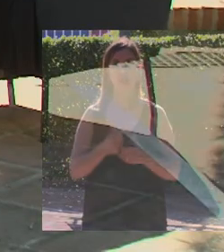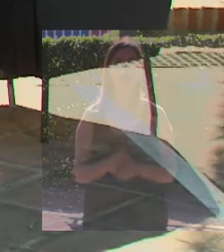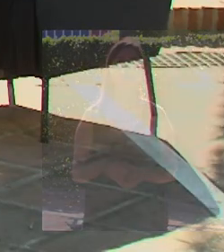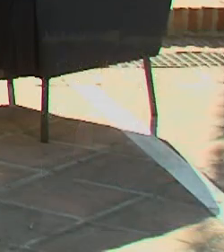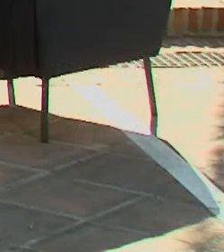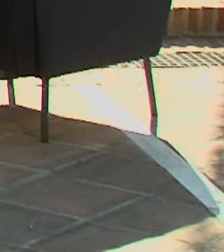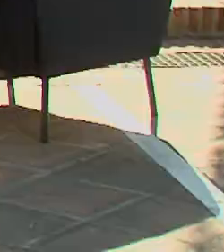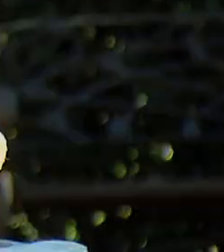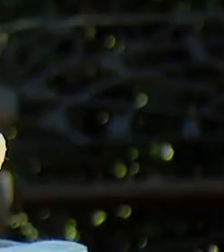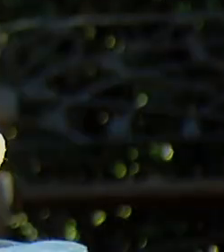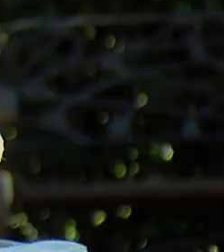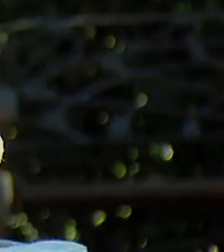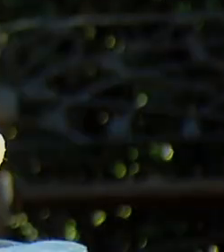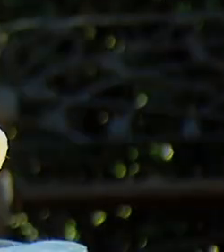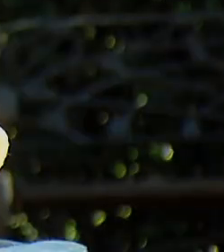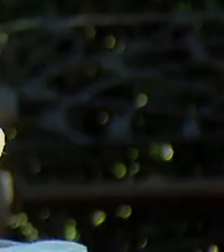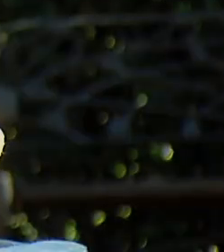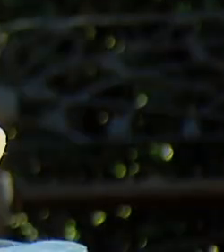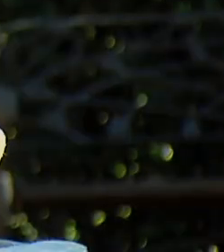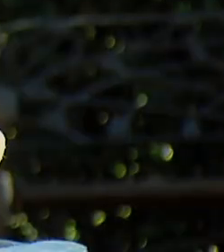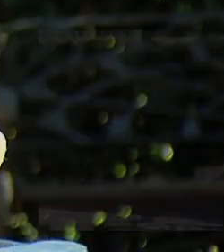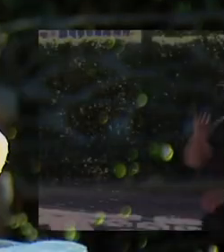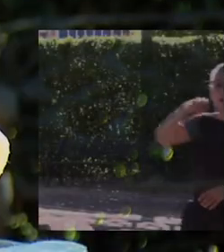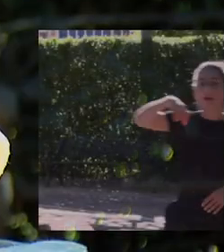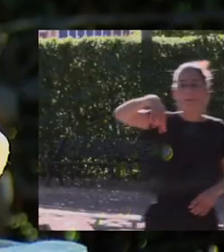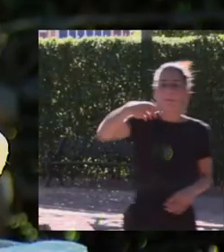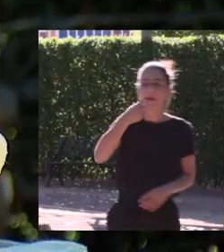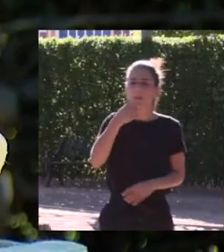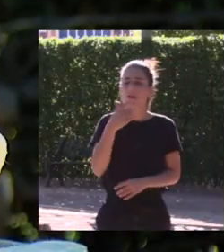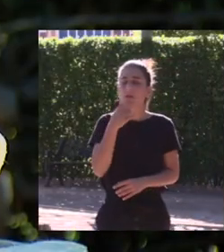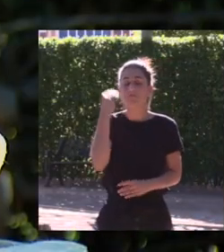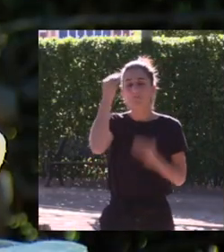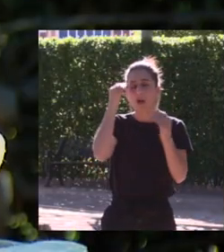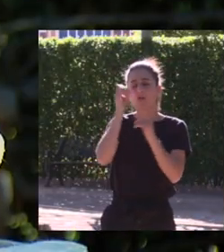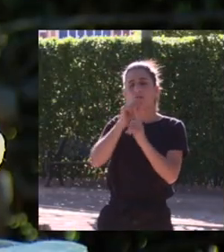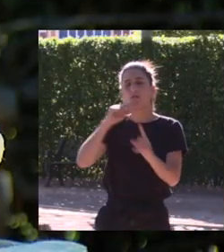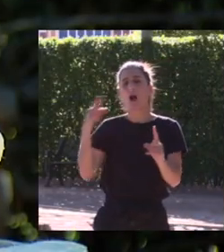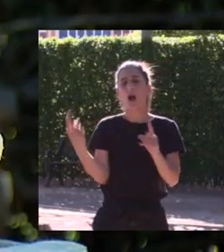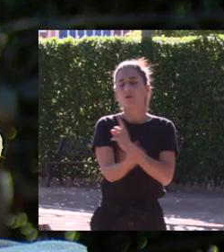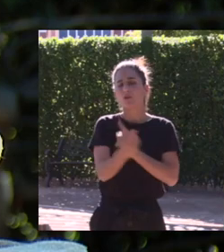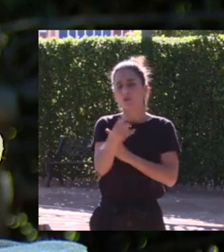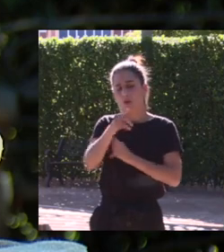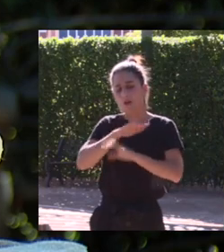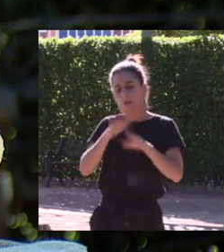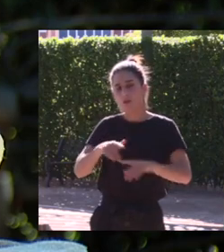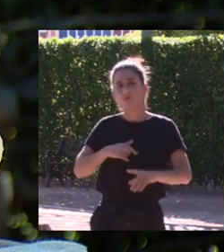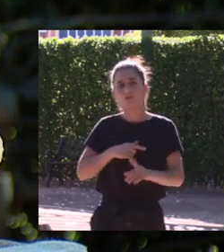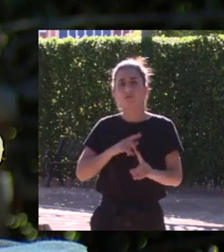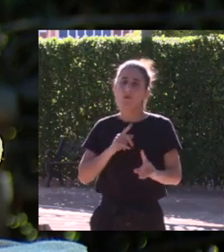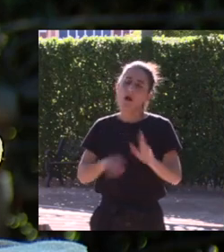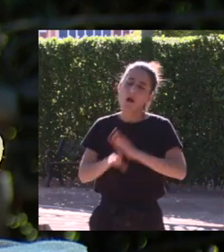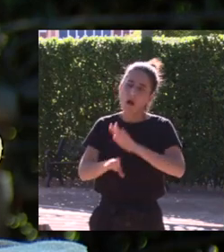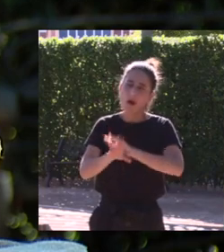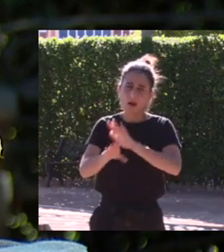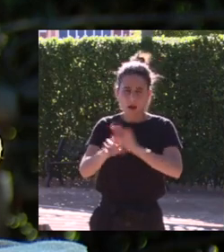imagino que muchos factores te ayudaron a ser perseverantes además de la fuerza que generan tanto la ilusión como la injusticia